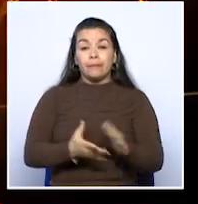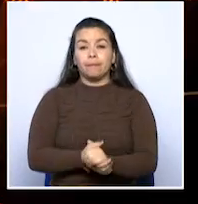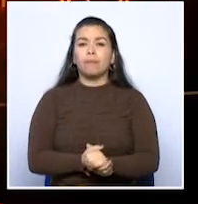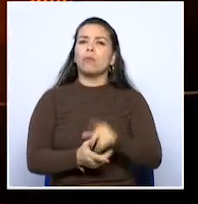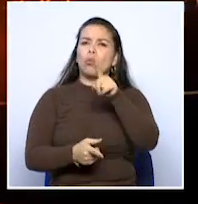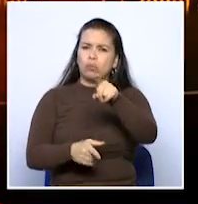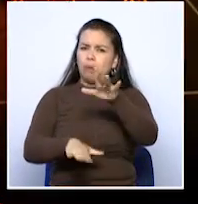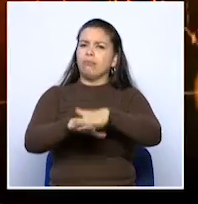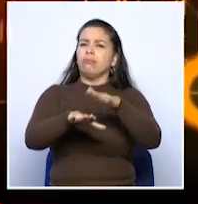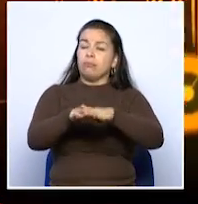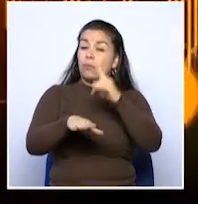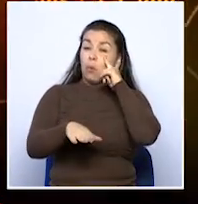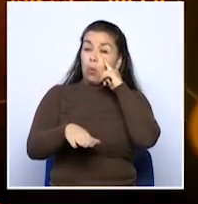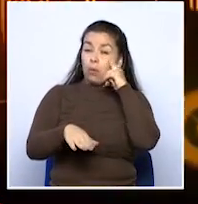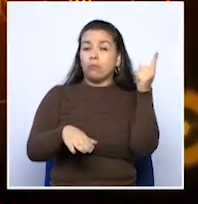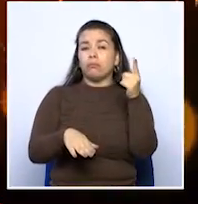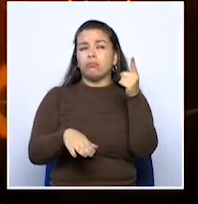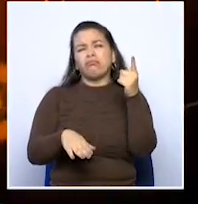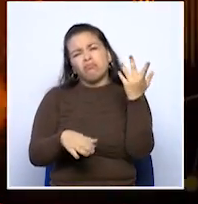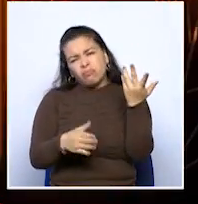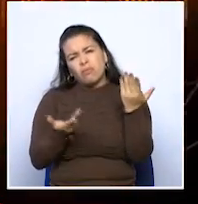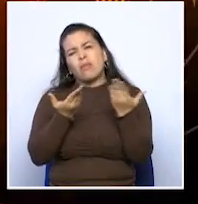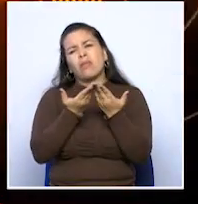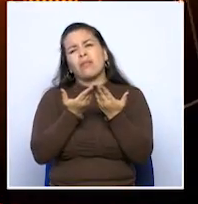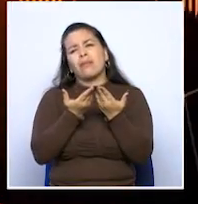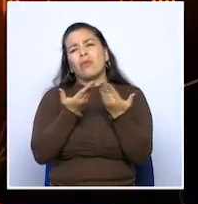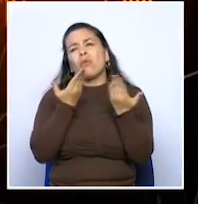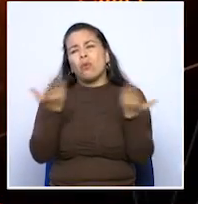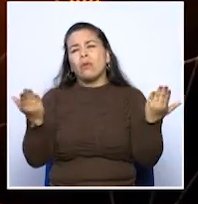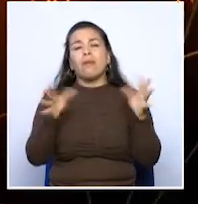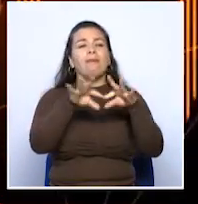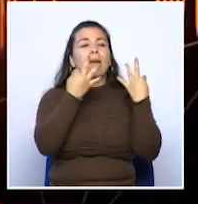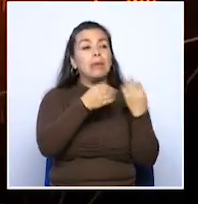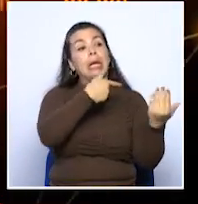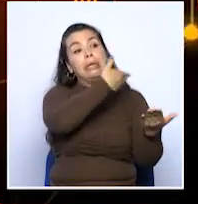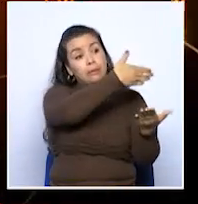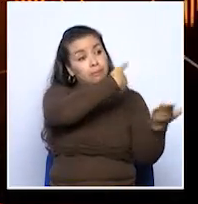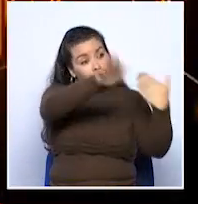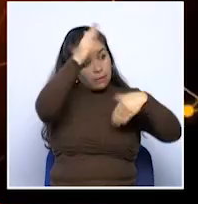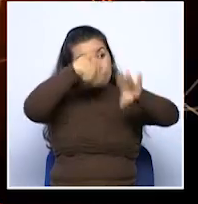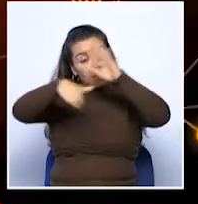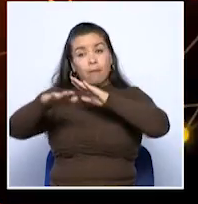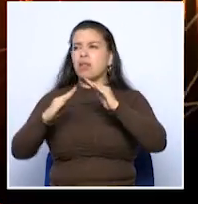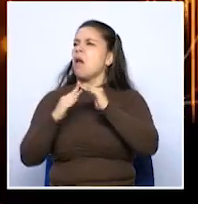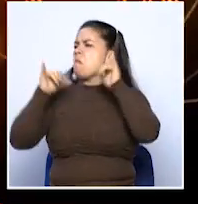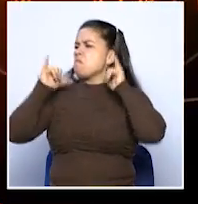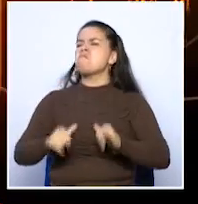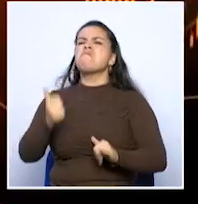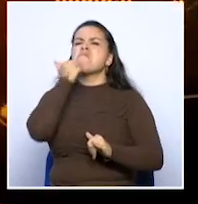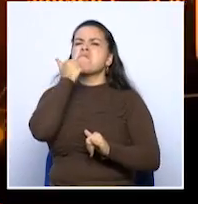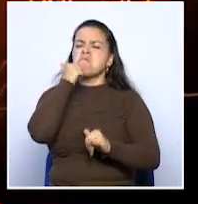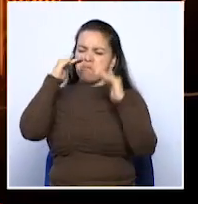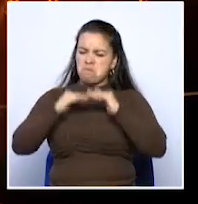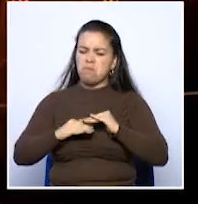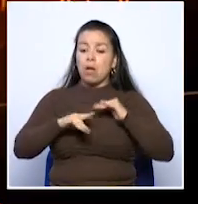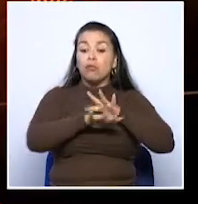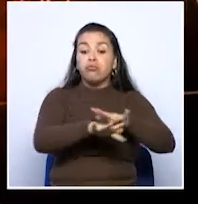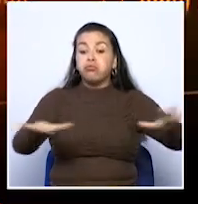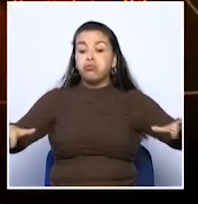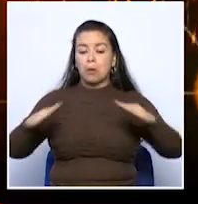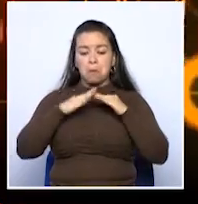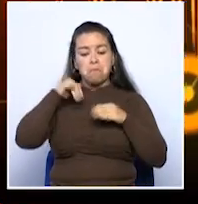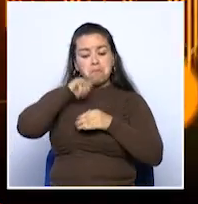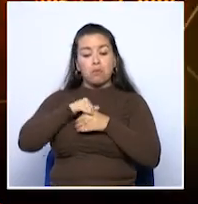sabe que hay familias que por más que no las quiera reubicar, ellos no se van de la orilla y son las familias que